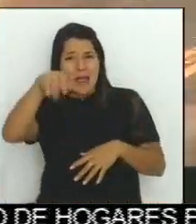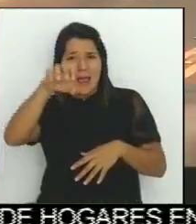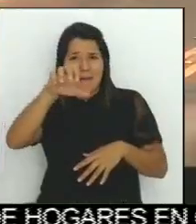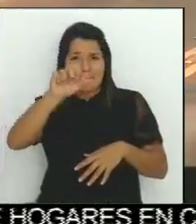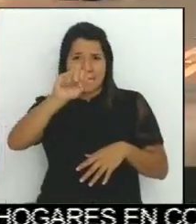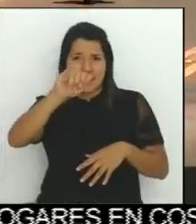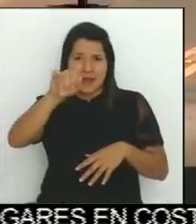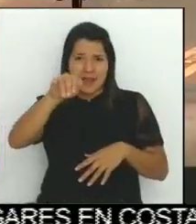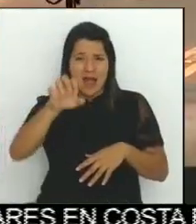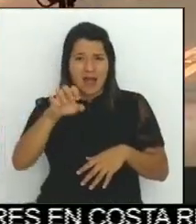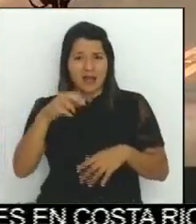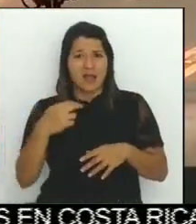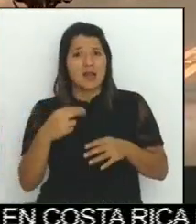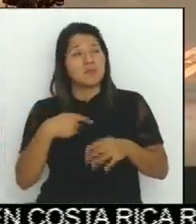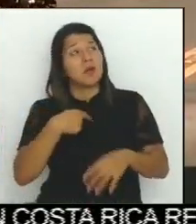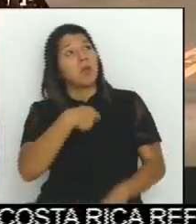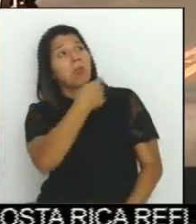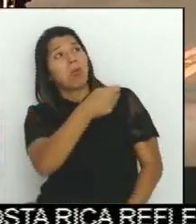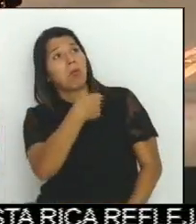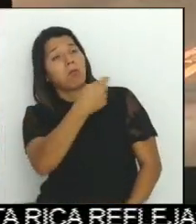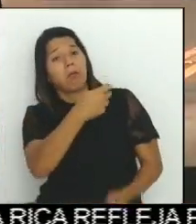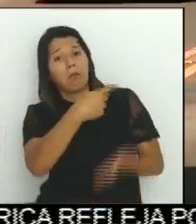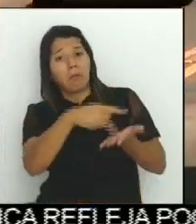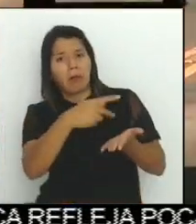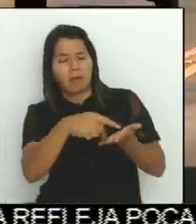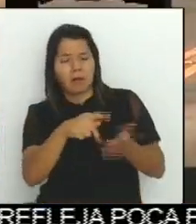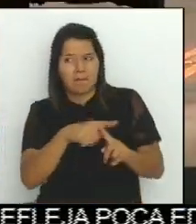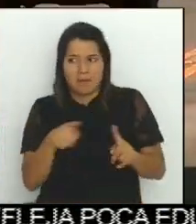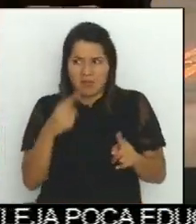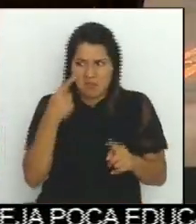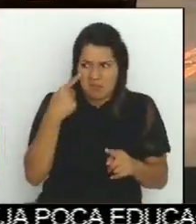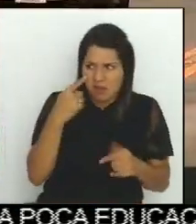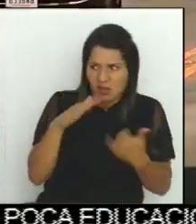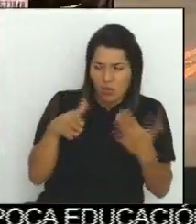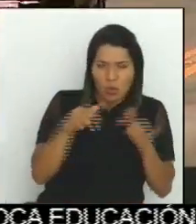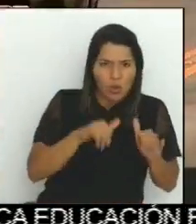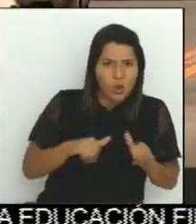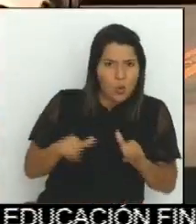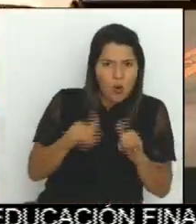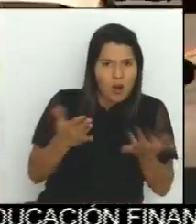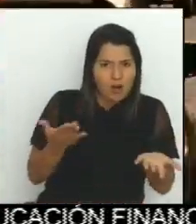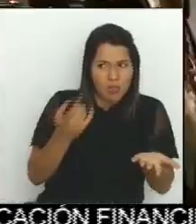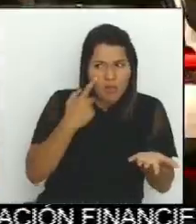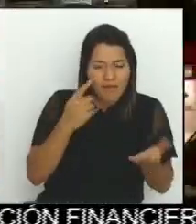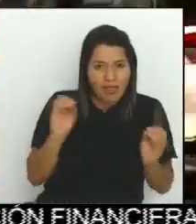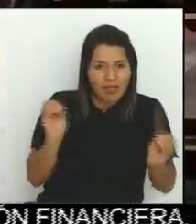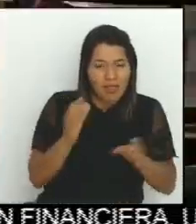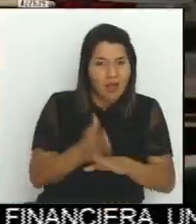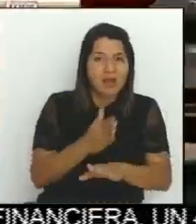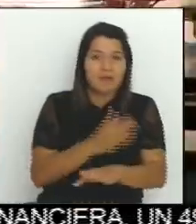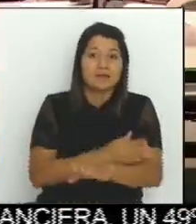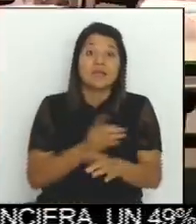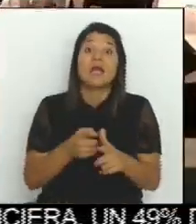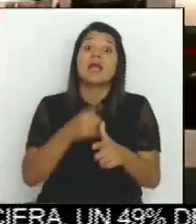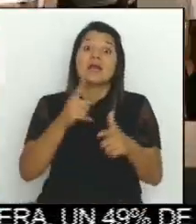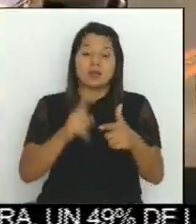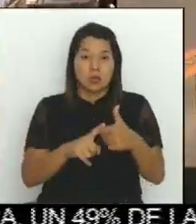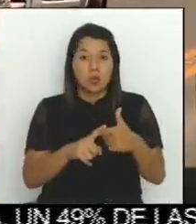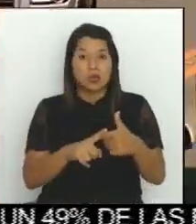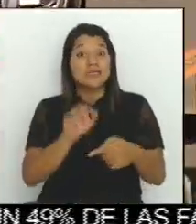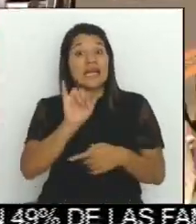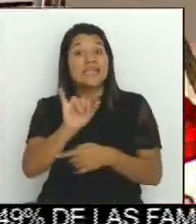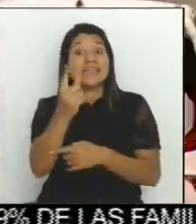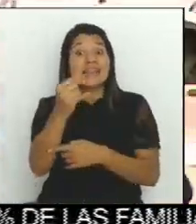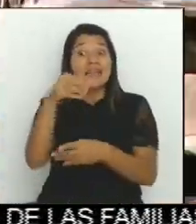que se ejecute. Entonces, ver más bien si podemos usar parte de eso que está en el banco, pero que no podíamos acceder para